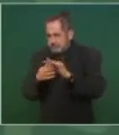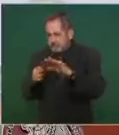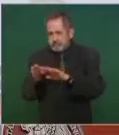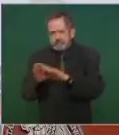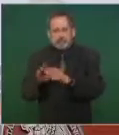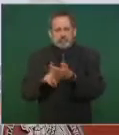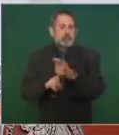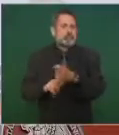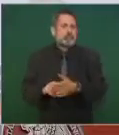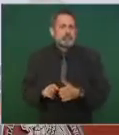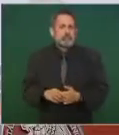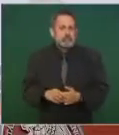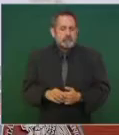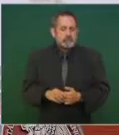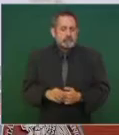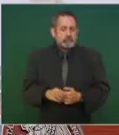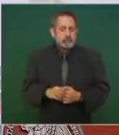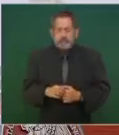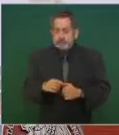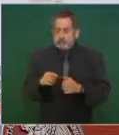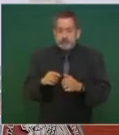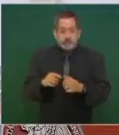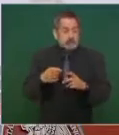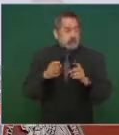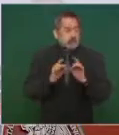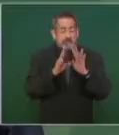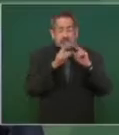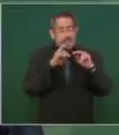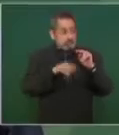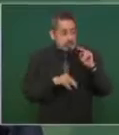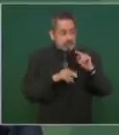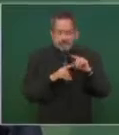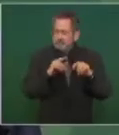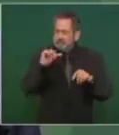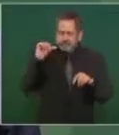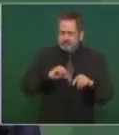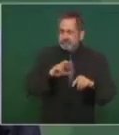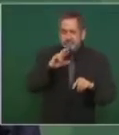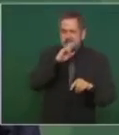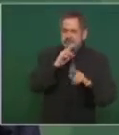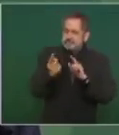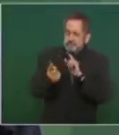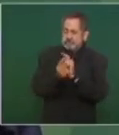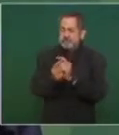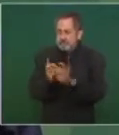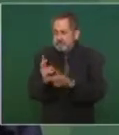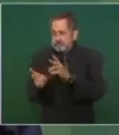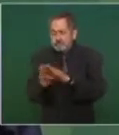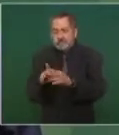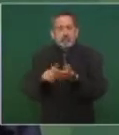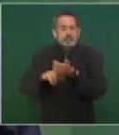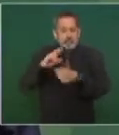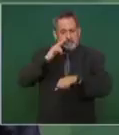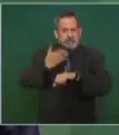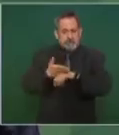desde el principio de manera responsable,